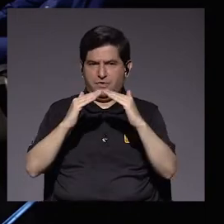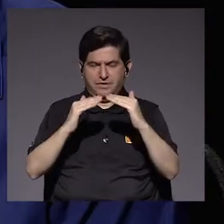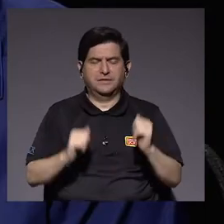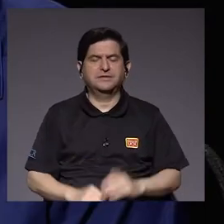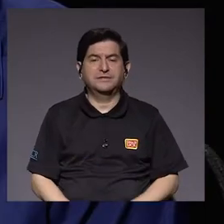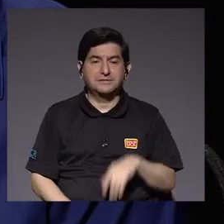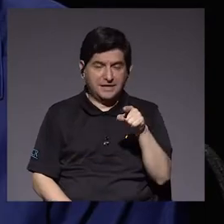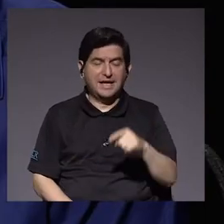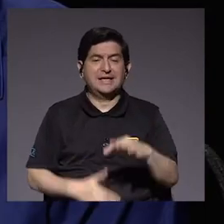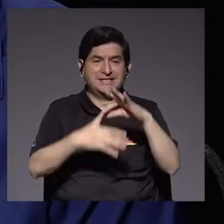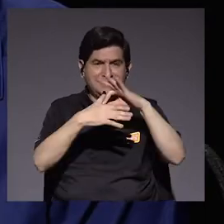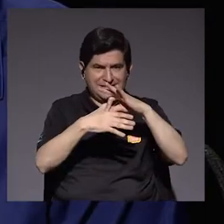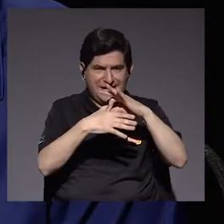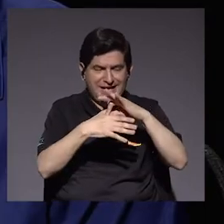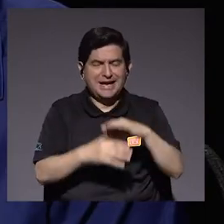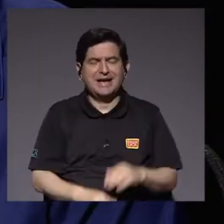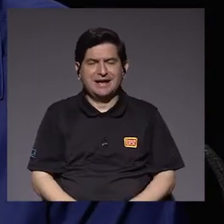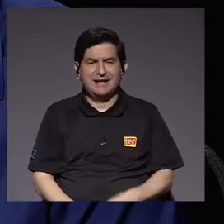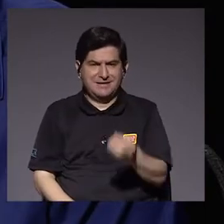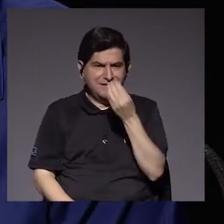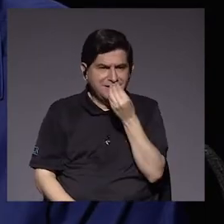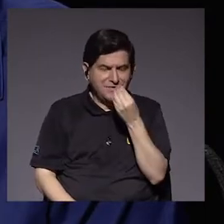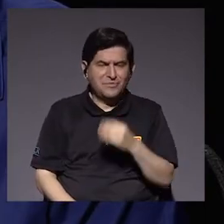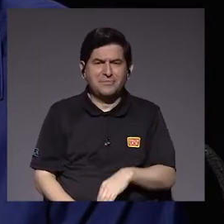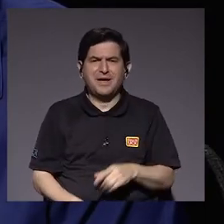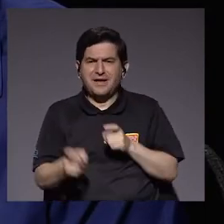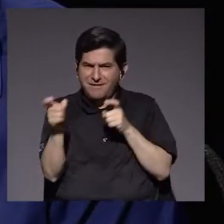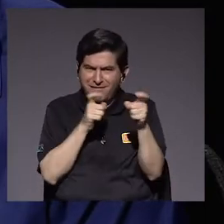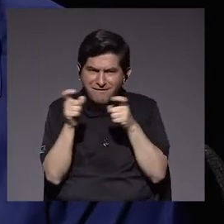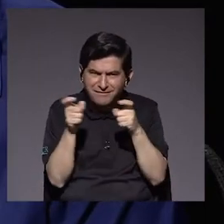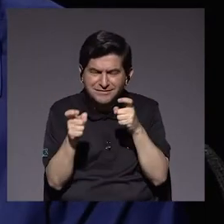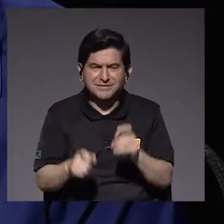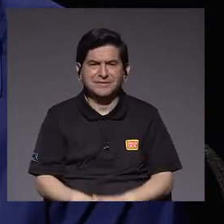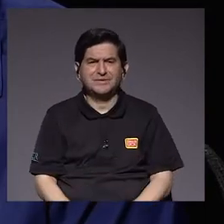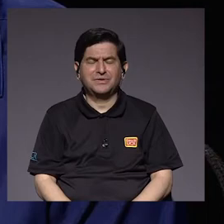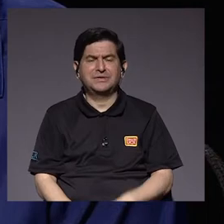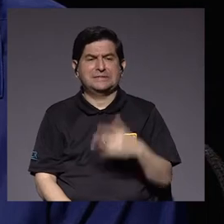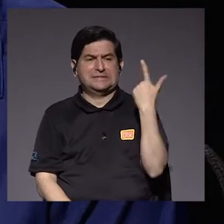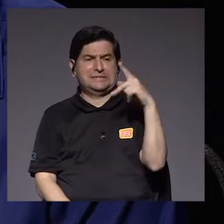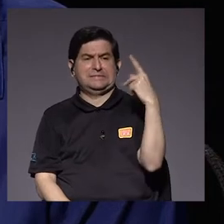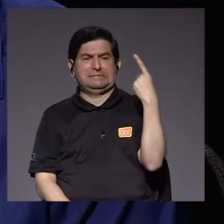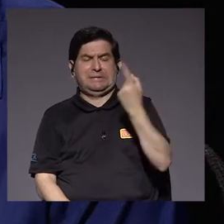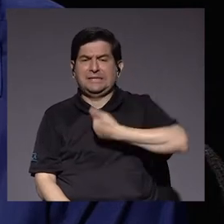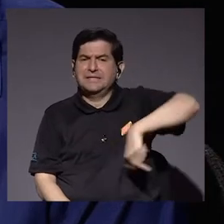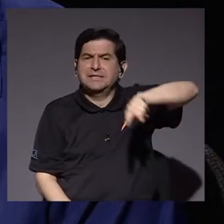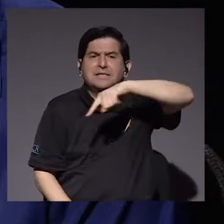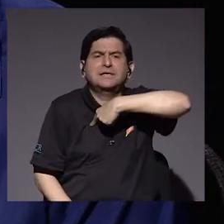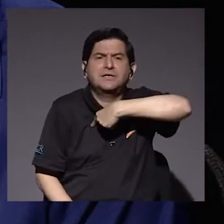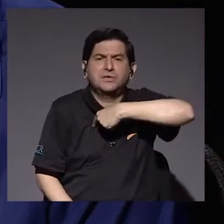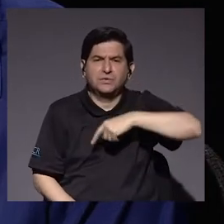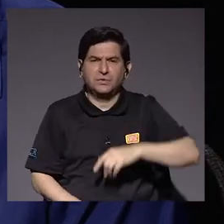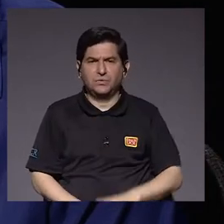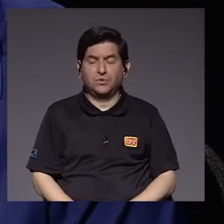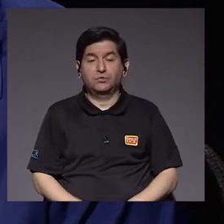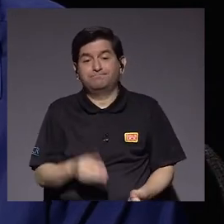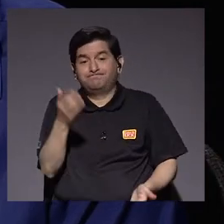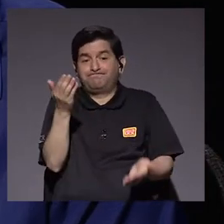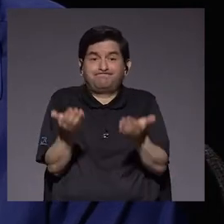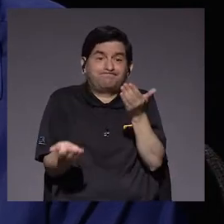carne de vida silvestre, la manipulación de carne de vida silvestre, nos expone al riesgo de que